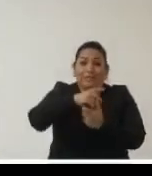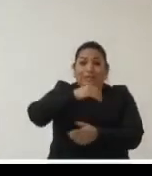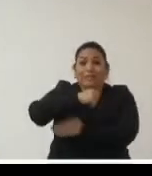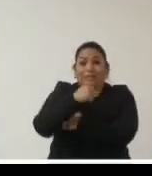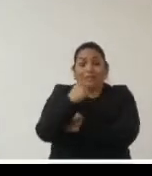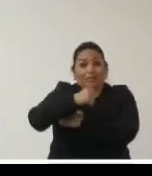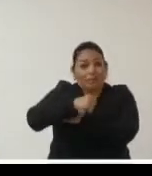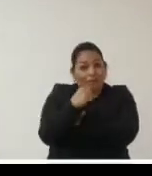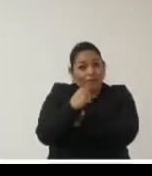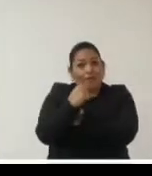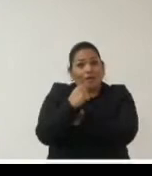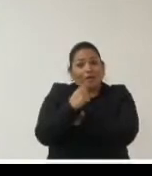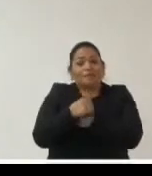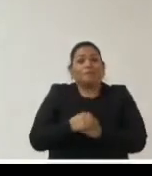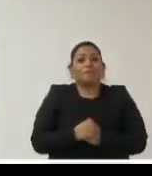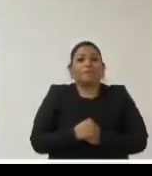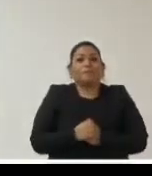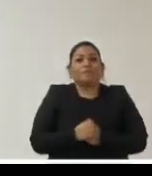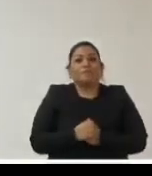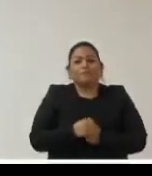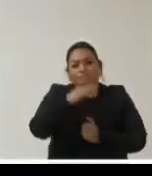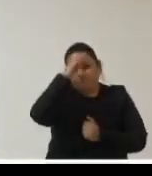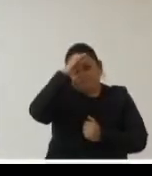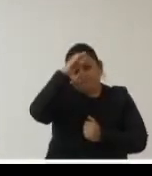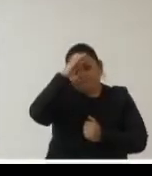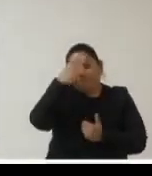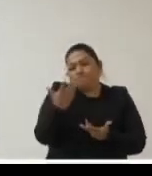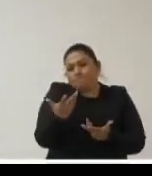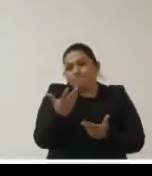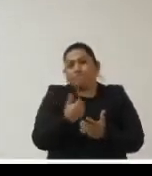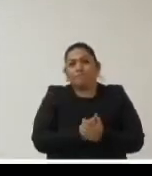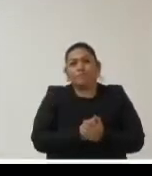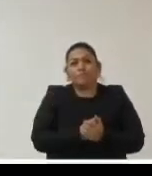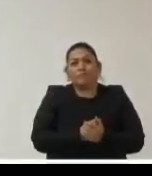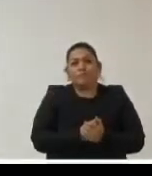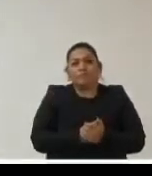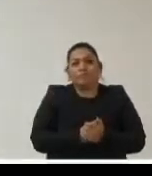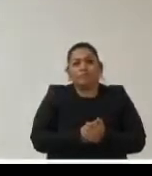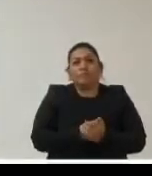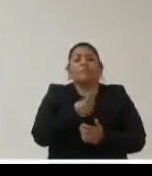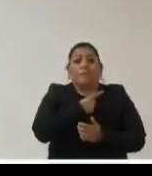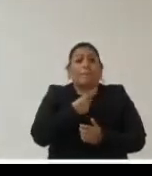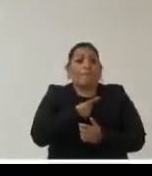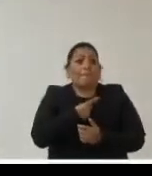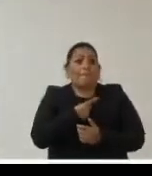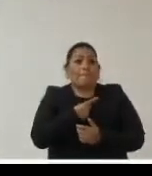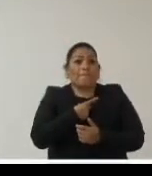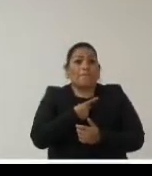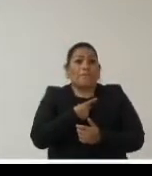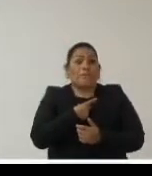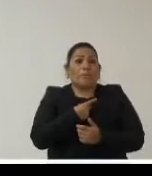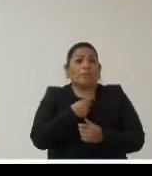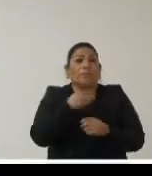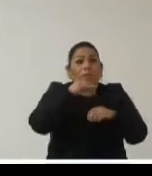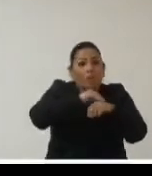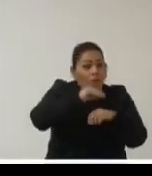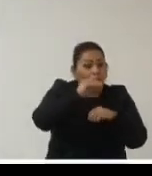mucha entonces hemos pensado en que se deban establecer y se han establecido